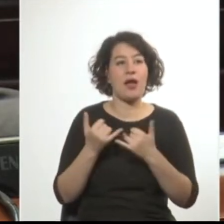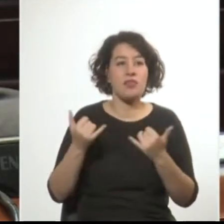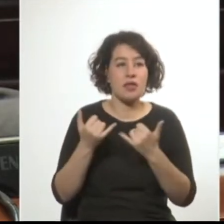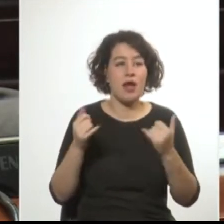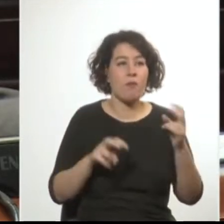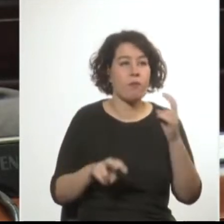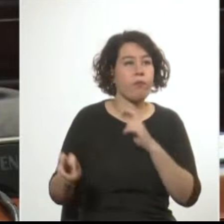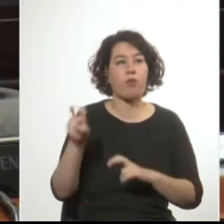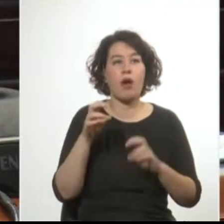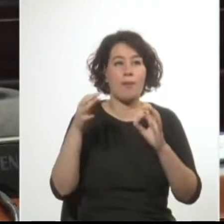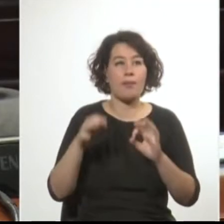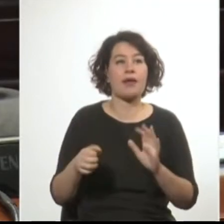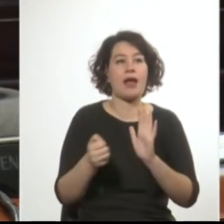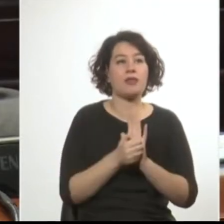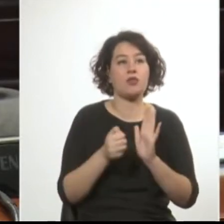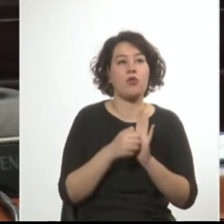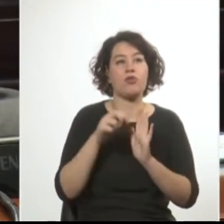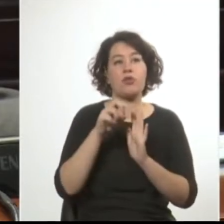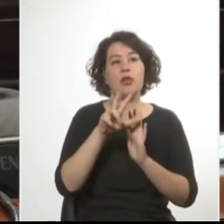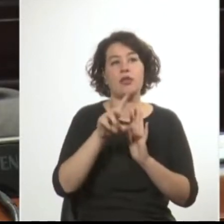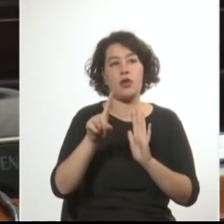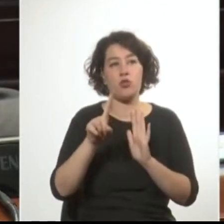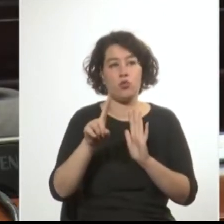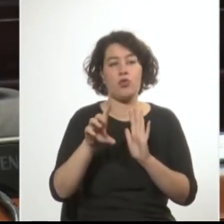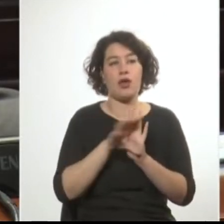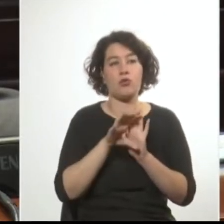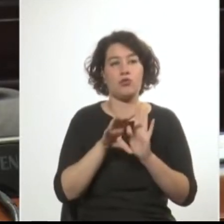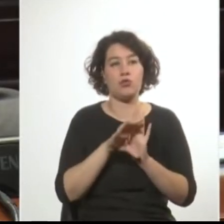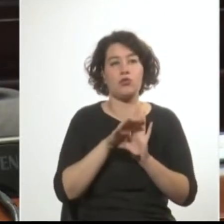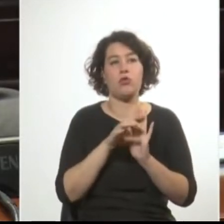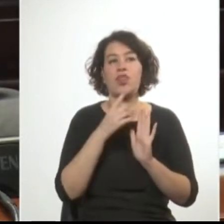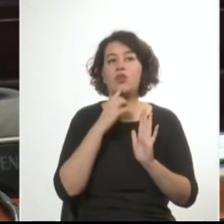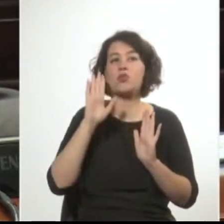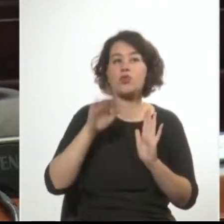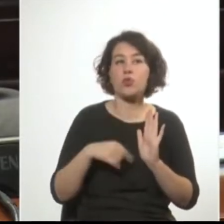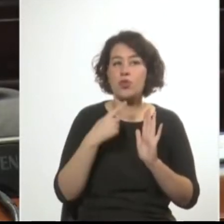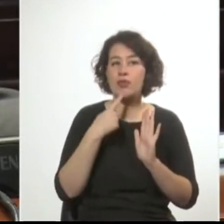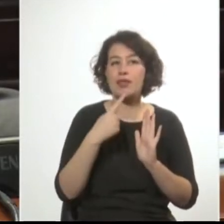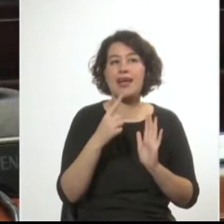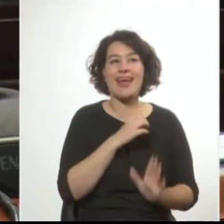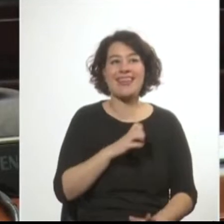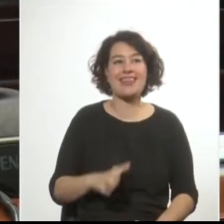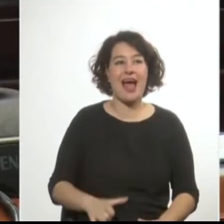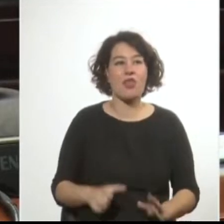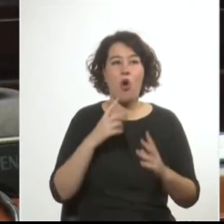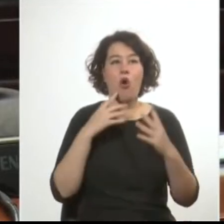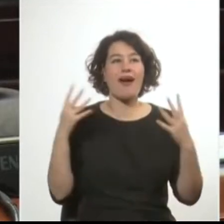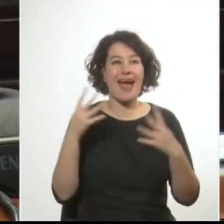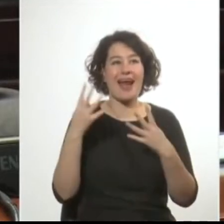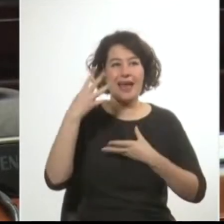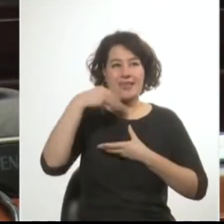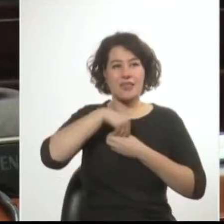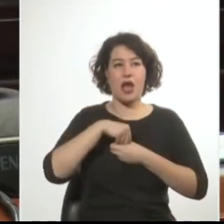de la aplicación del artículo 31 de la Constitución y la declaración del Estado de Guerra Interno